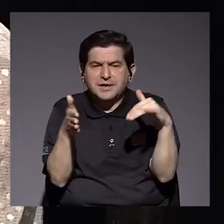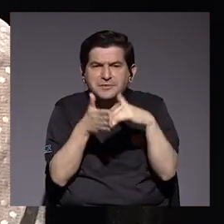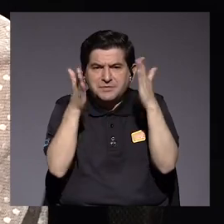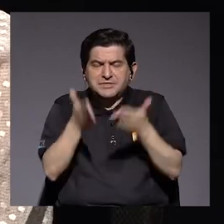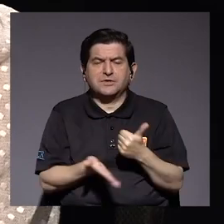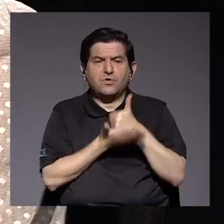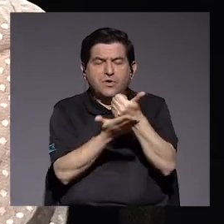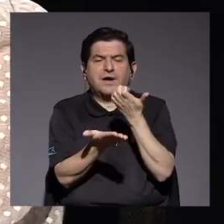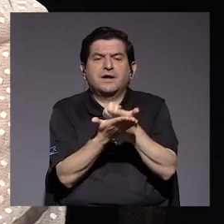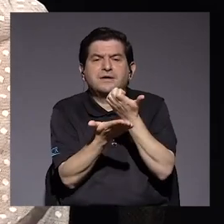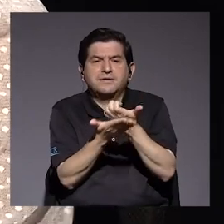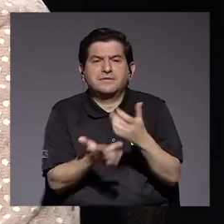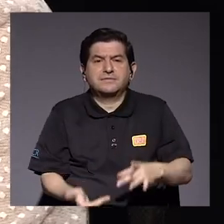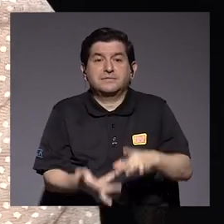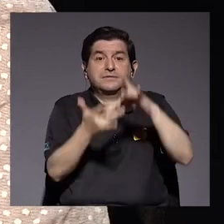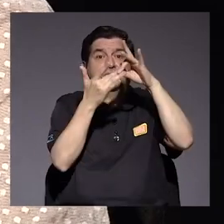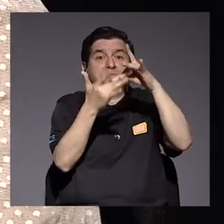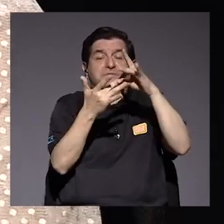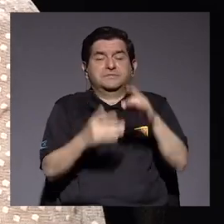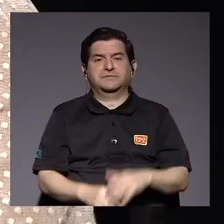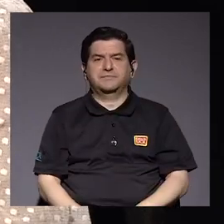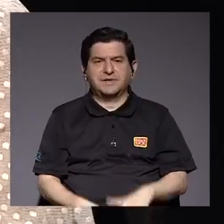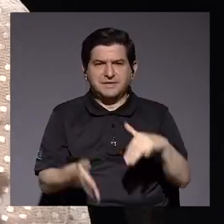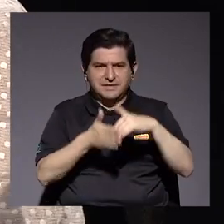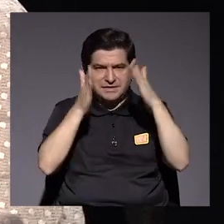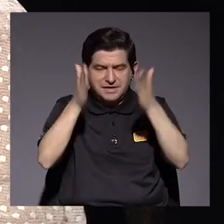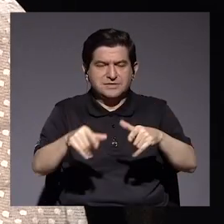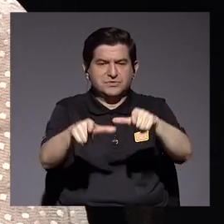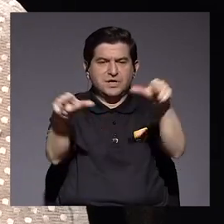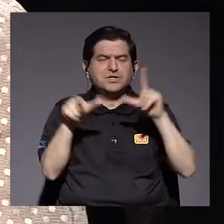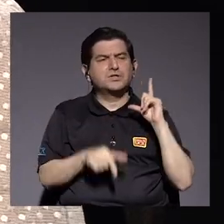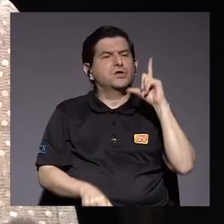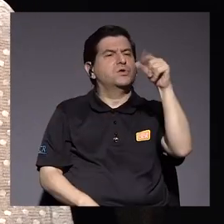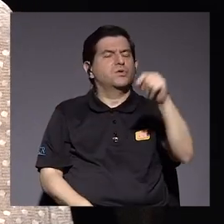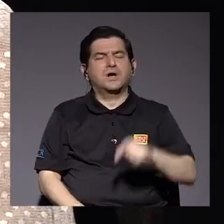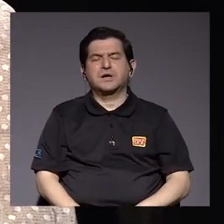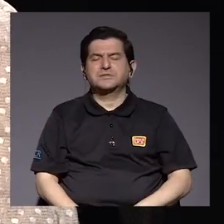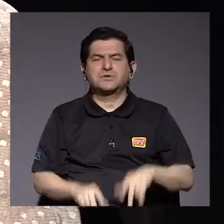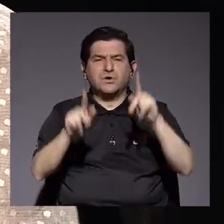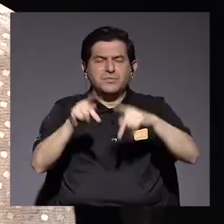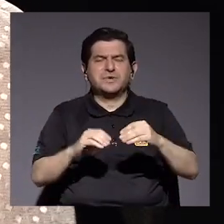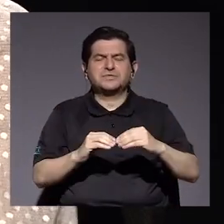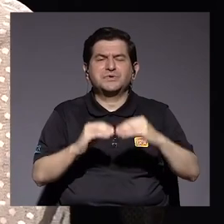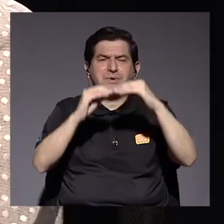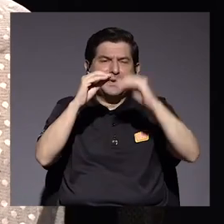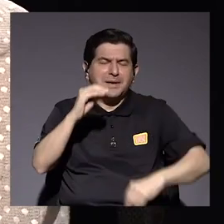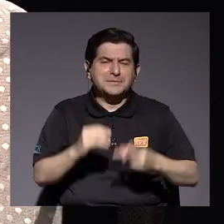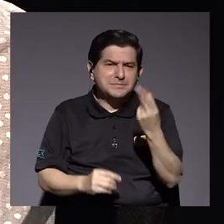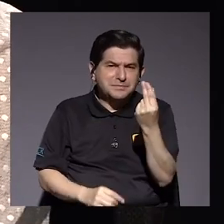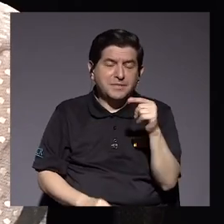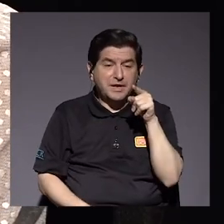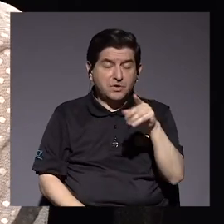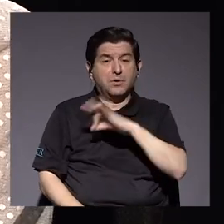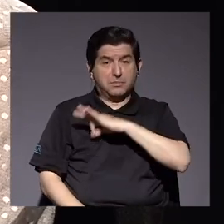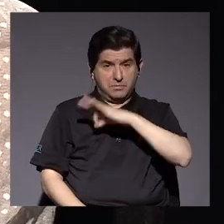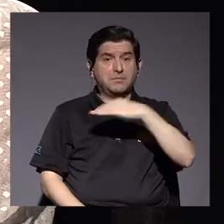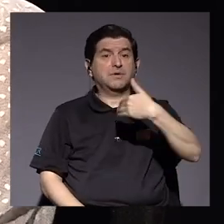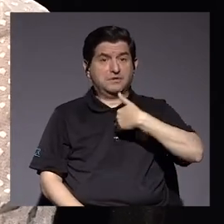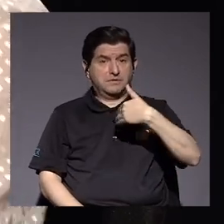estudiantes becados, principalmente quisiera ver más estudiantes de zonas rurales y de bajos recursos viéndose beneficiados por